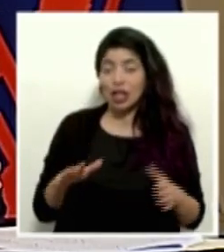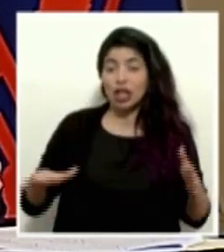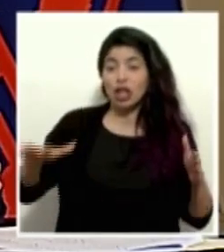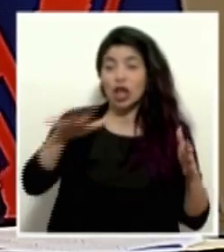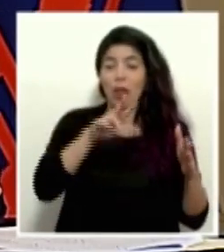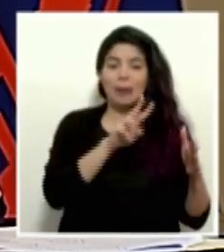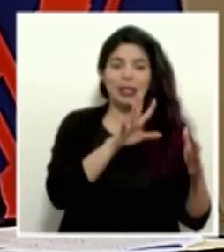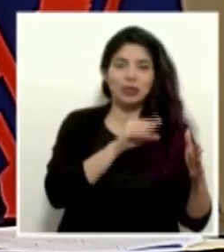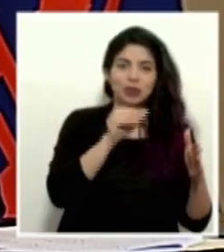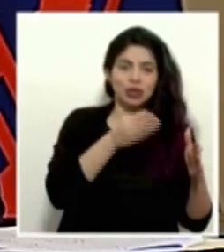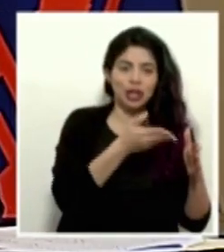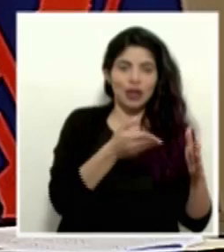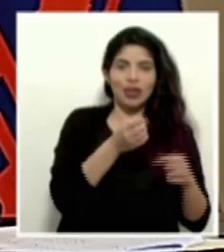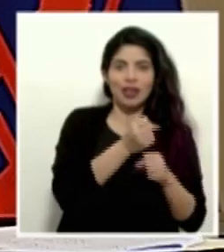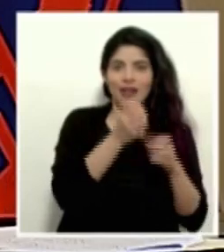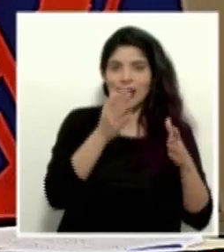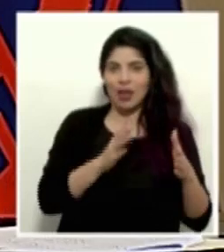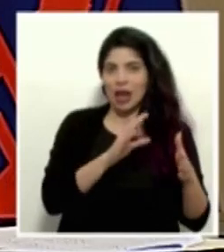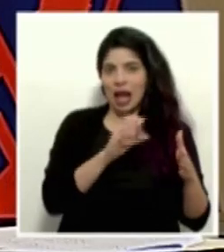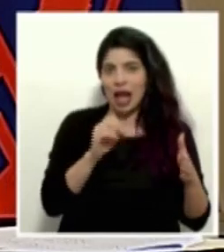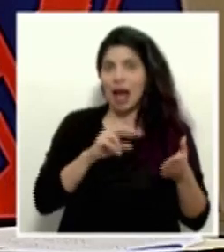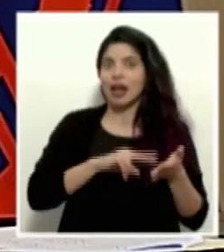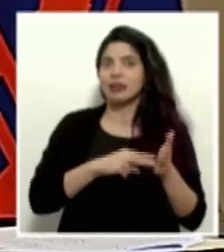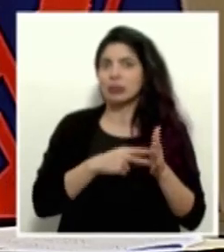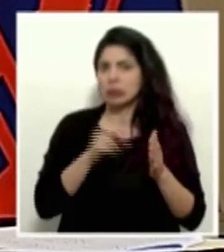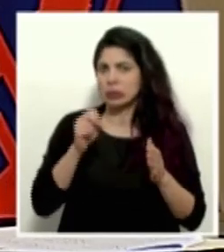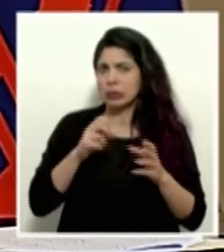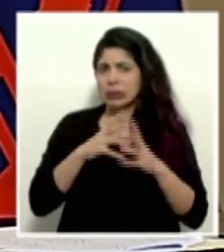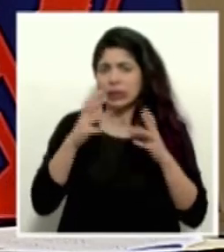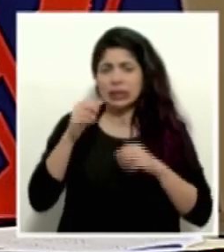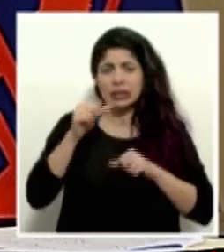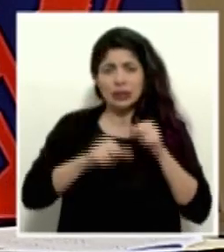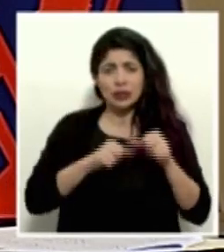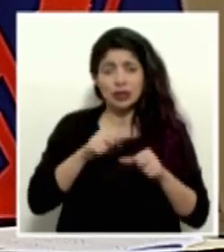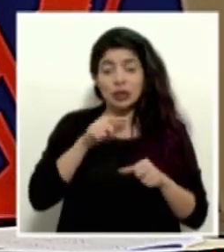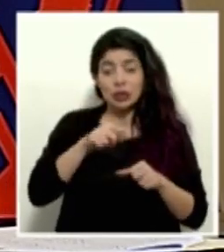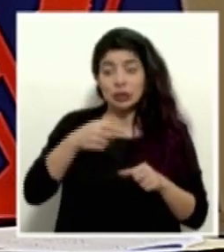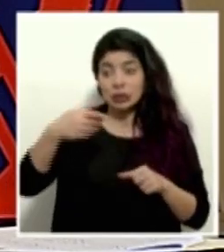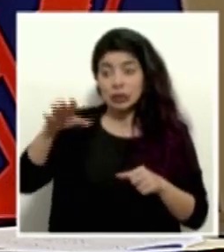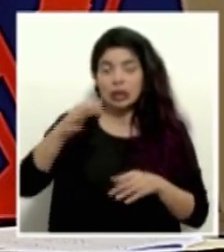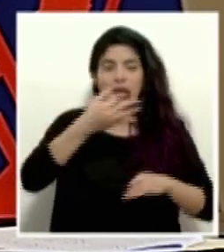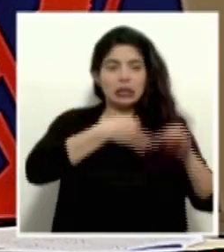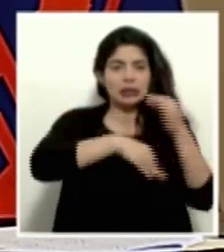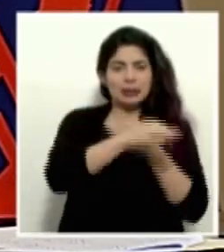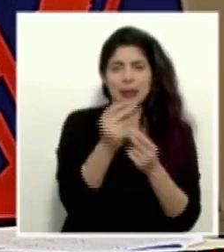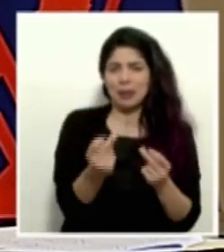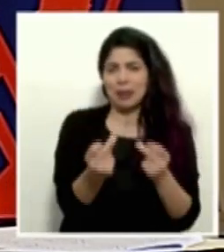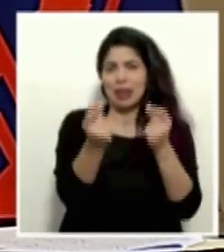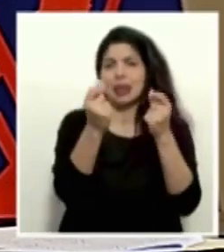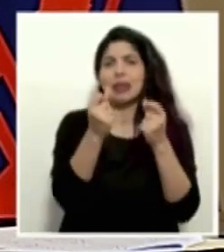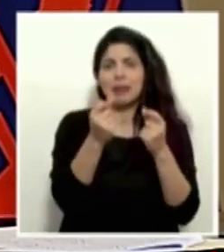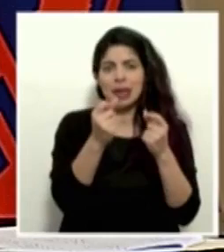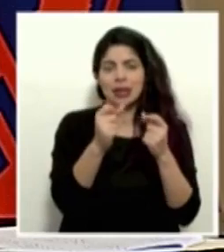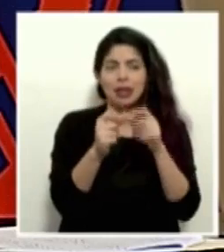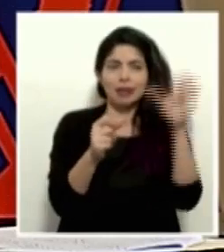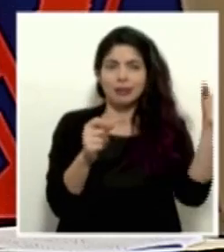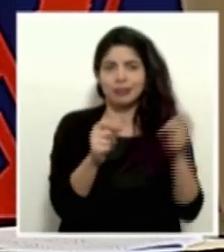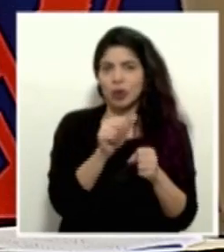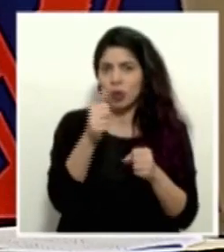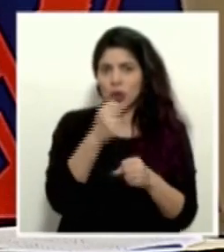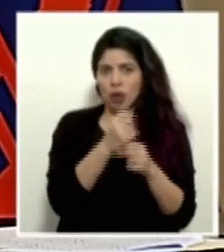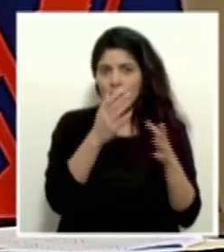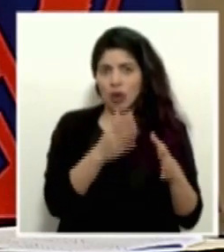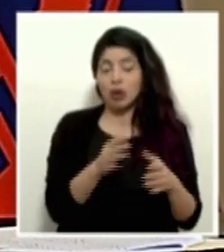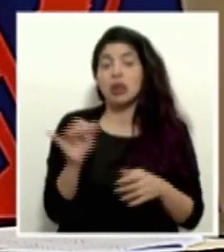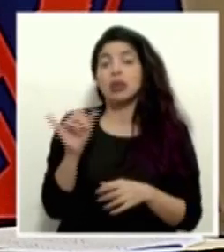casos. Entonces, sí hay un gran esfuerzo de sustituir inmediatamente a esos funcionarios. Hay otra